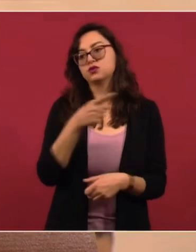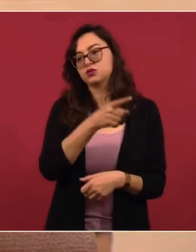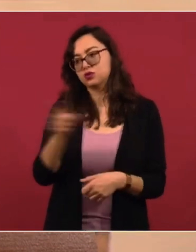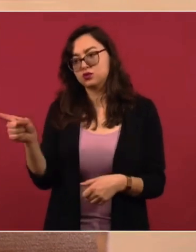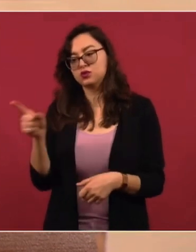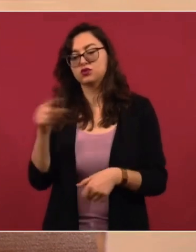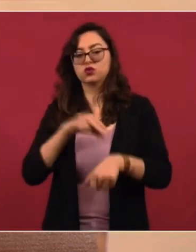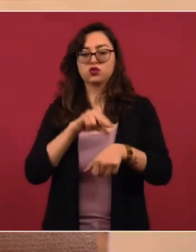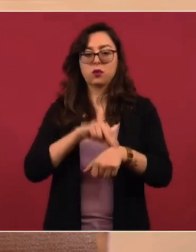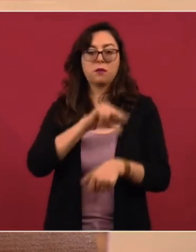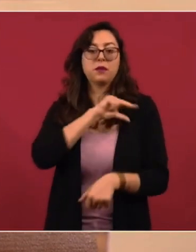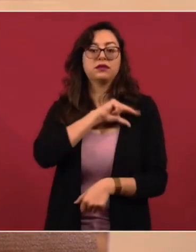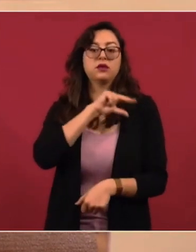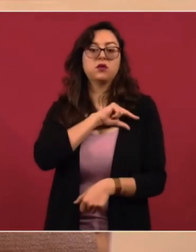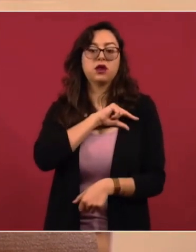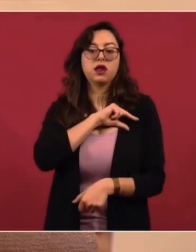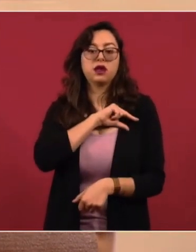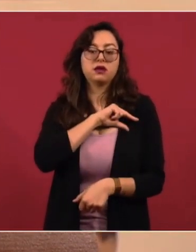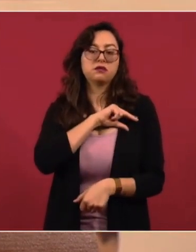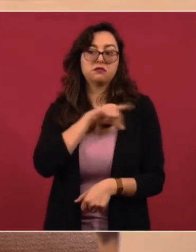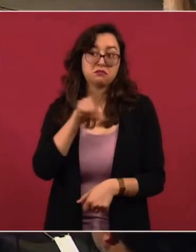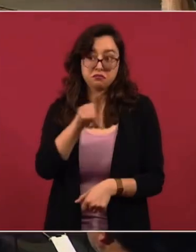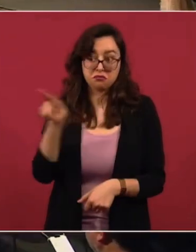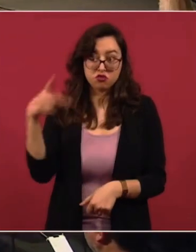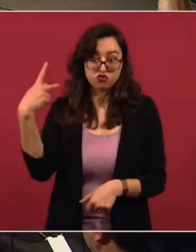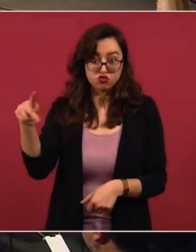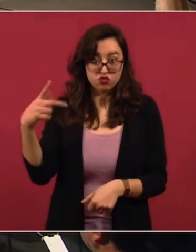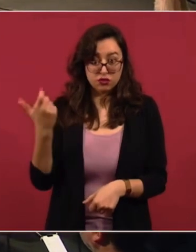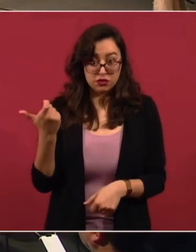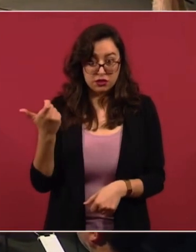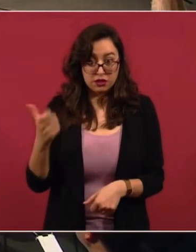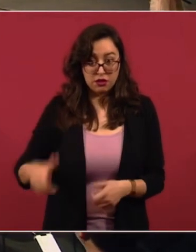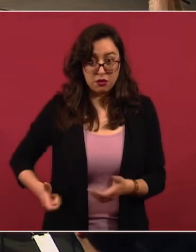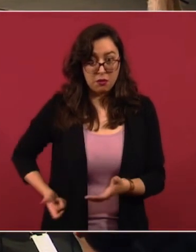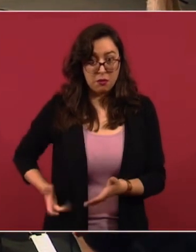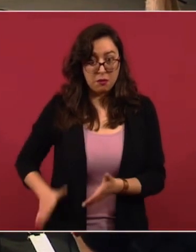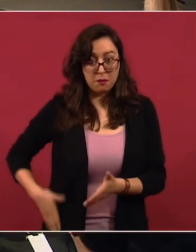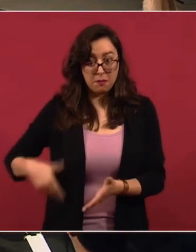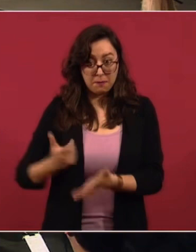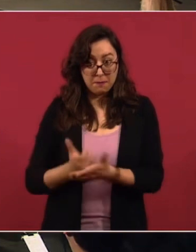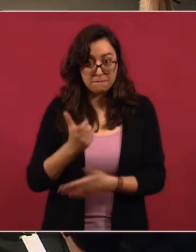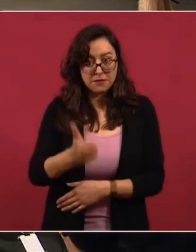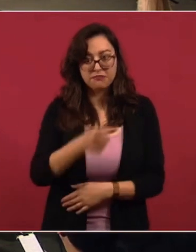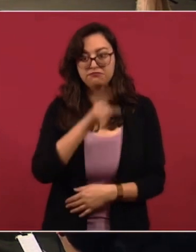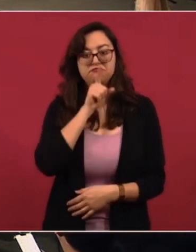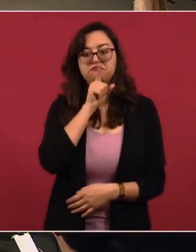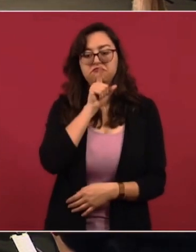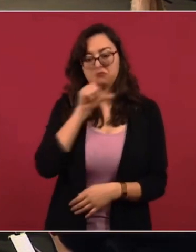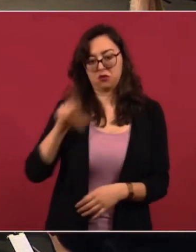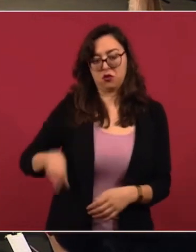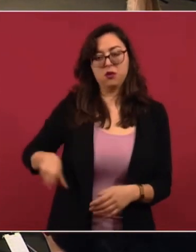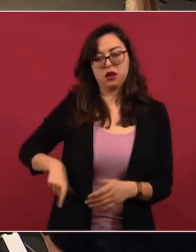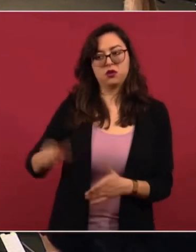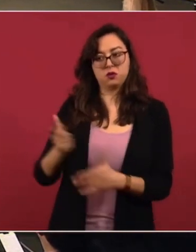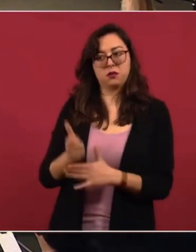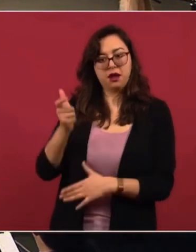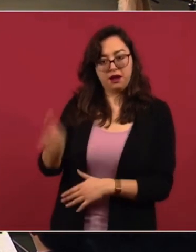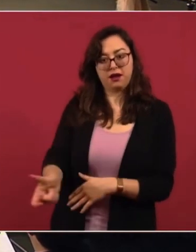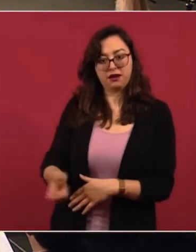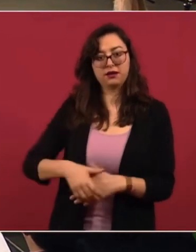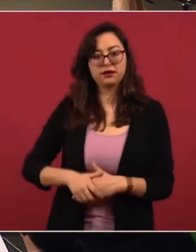privada, 137 millones,